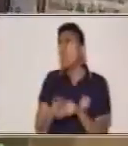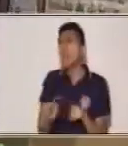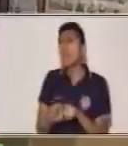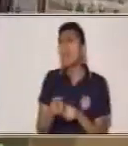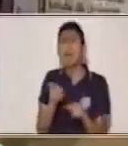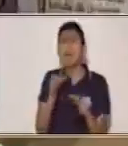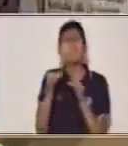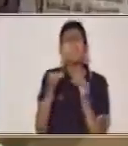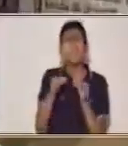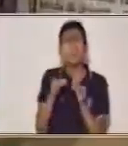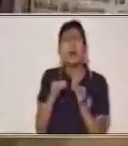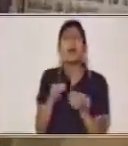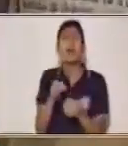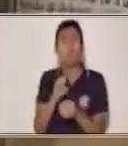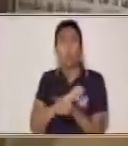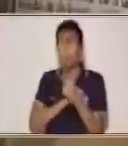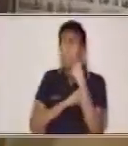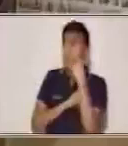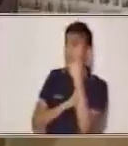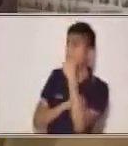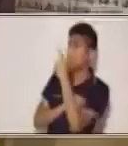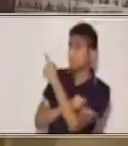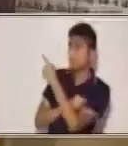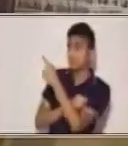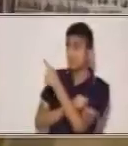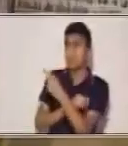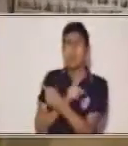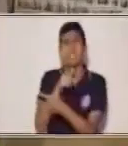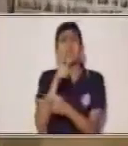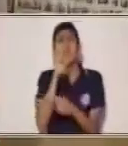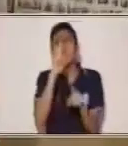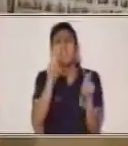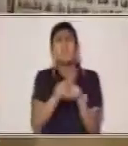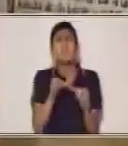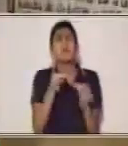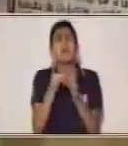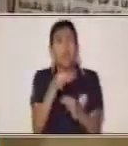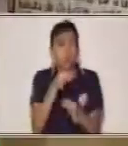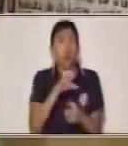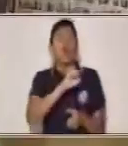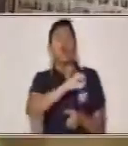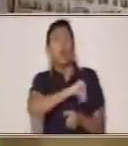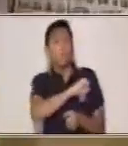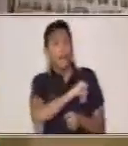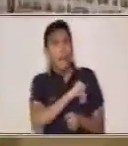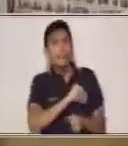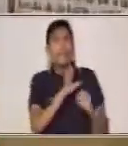comienza el inicio, en esta parte de acá. Todo esto de acá.